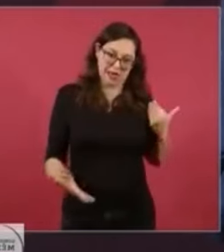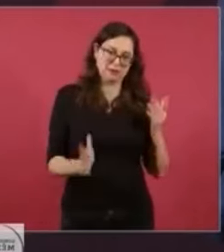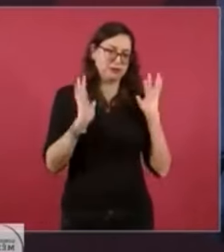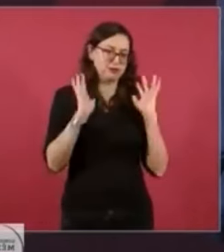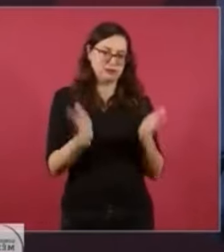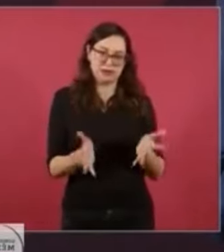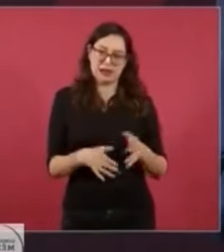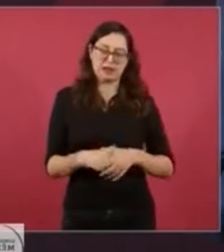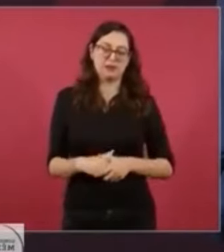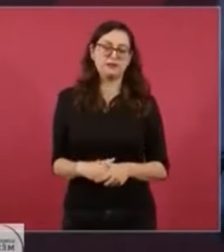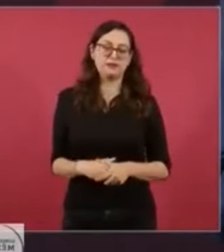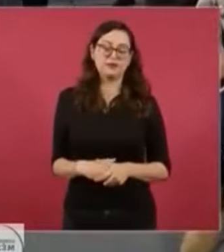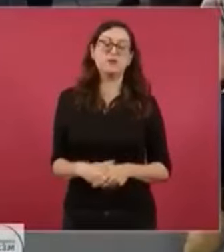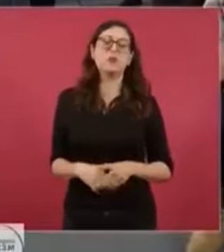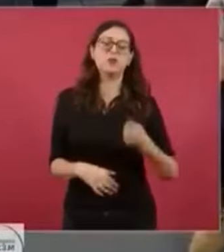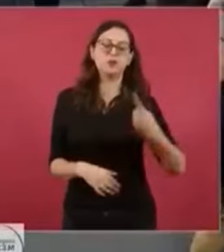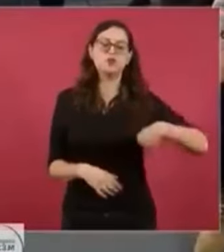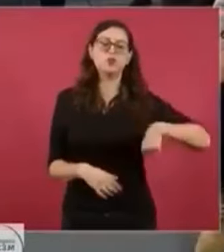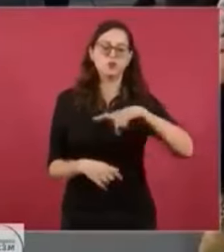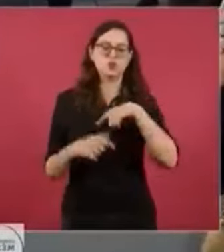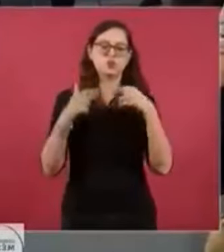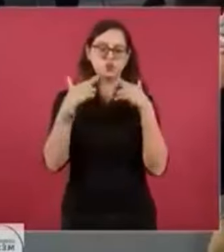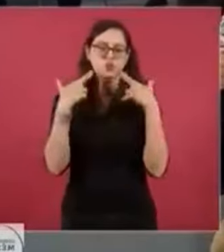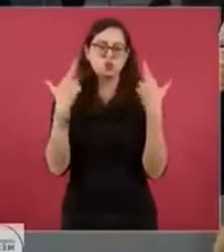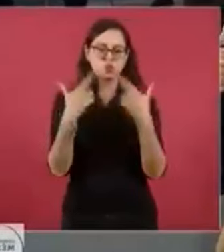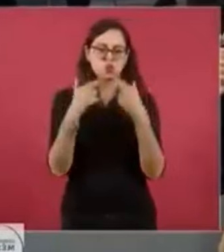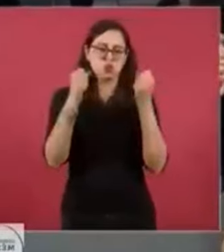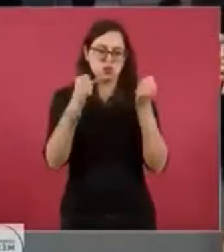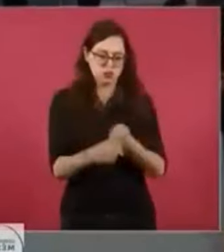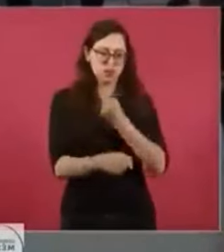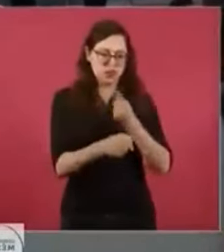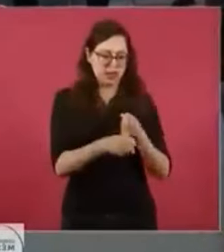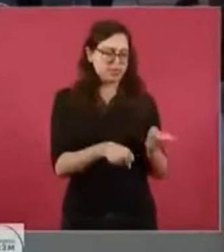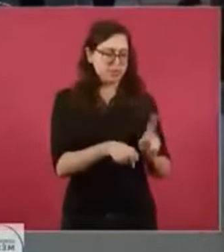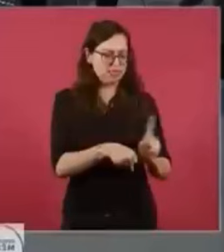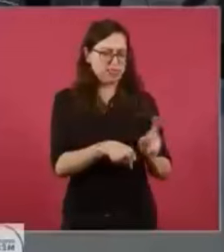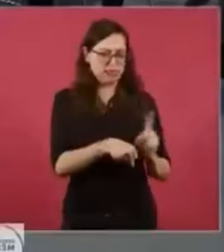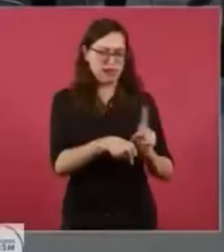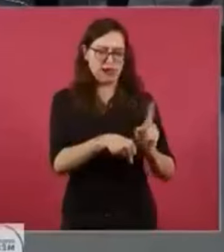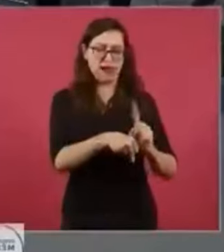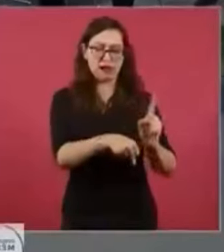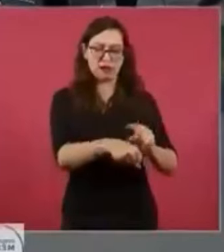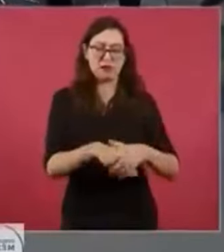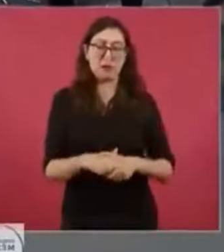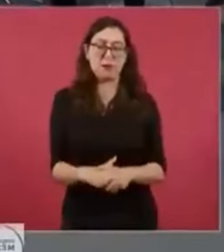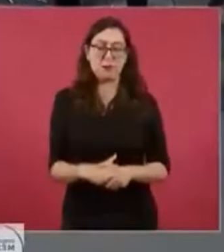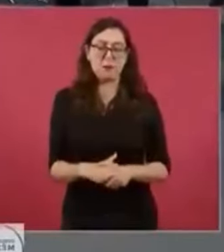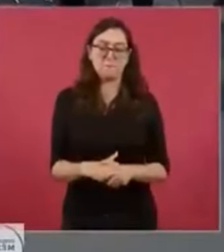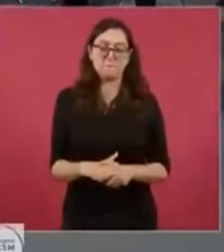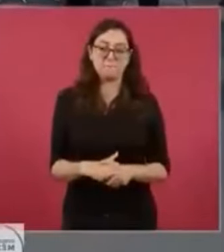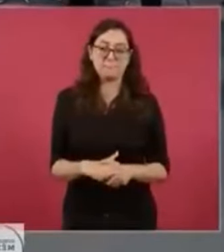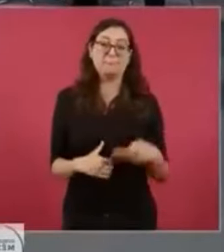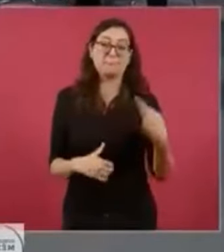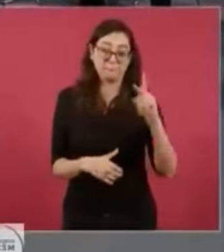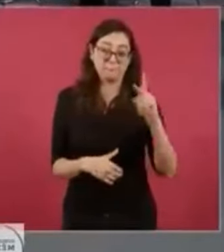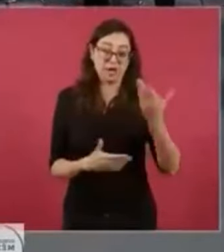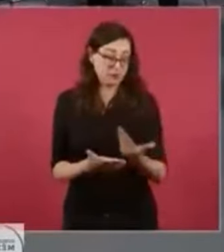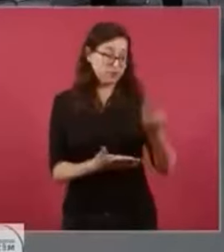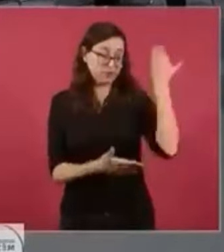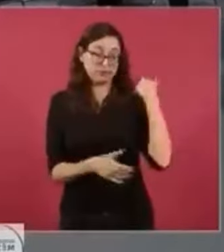todos los días tenemos esta reunión de seguridad, les invitamos a eso.